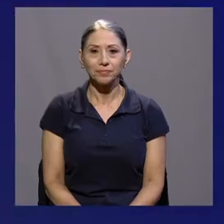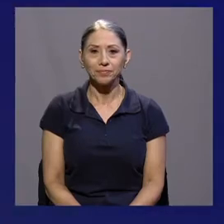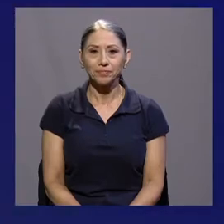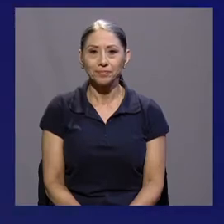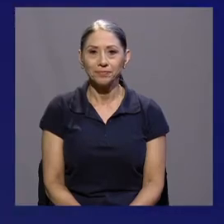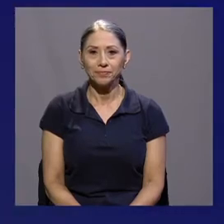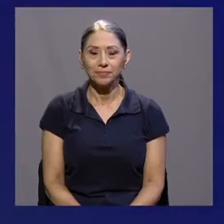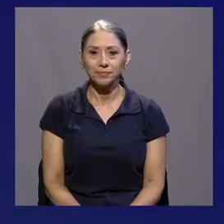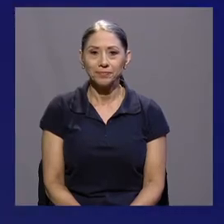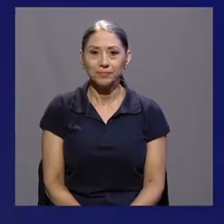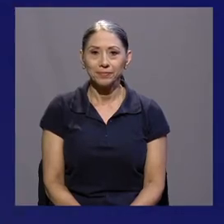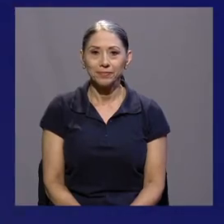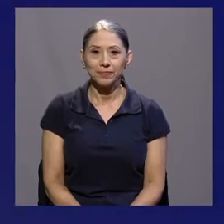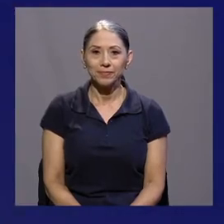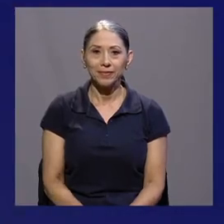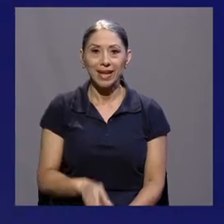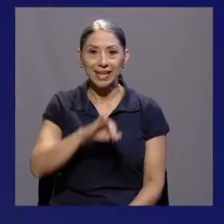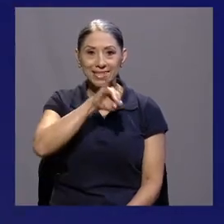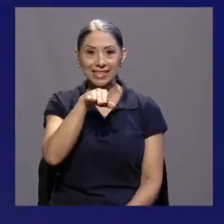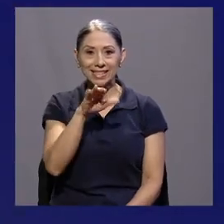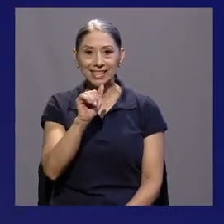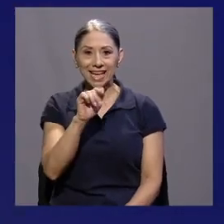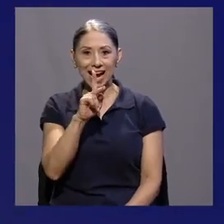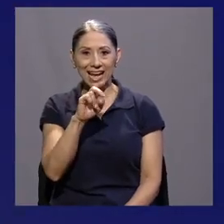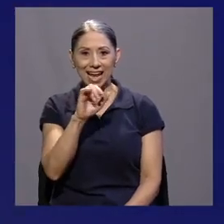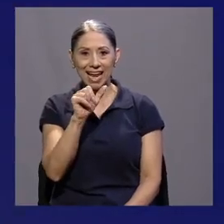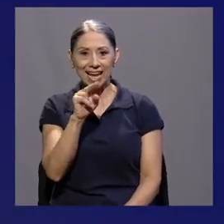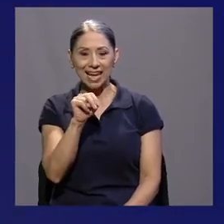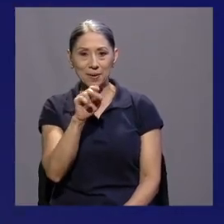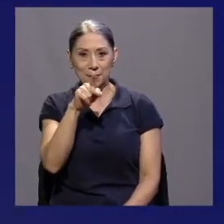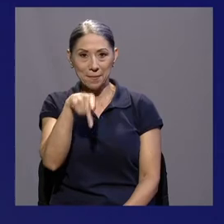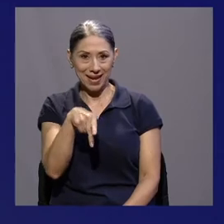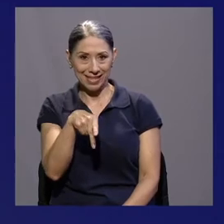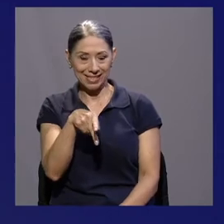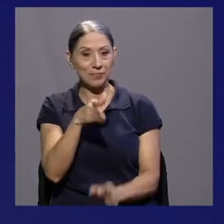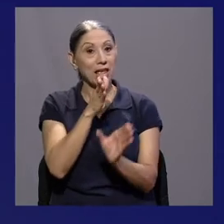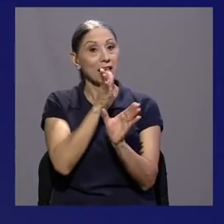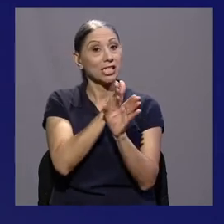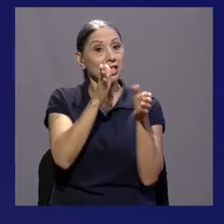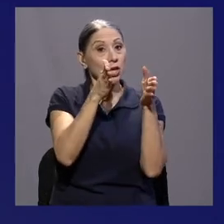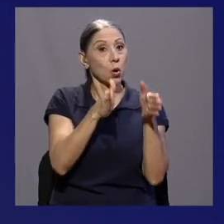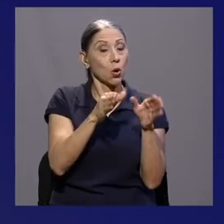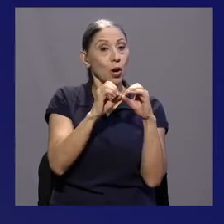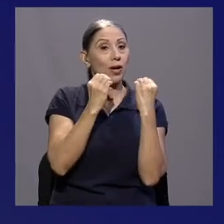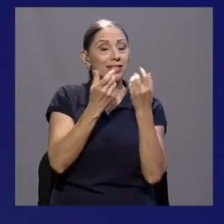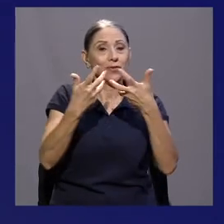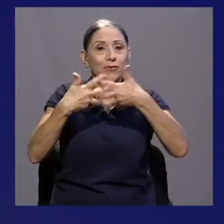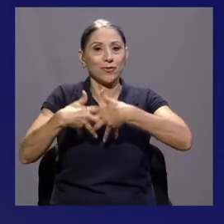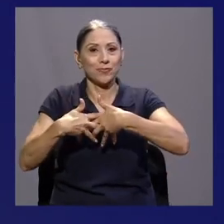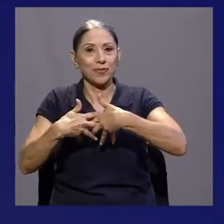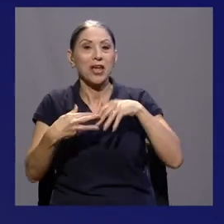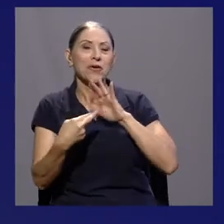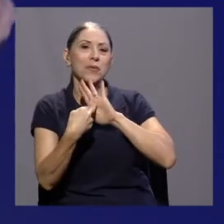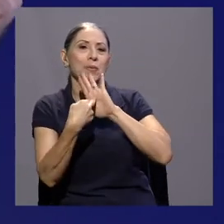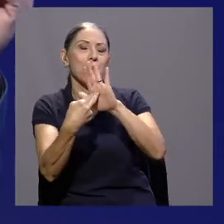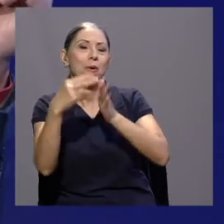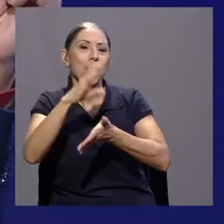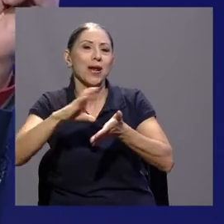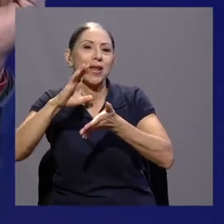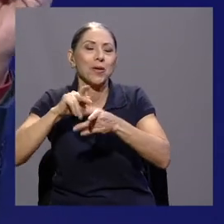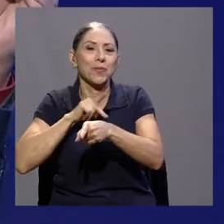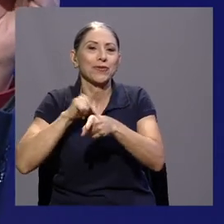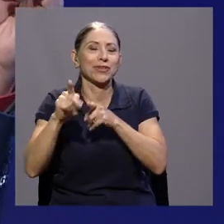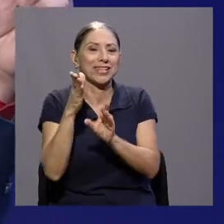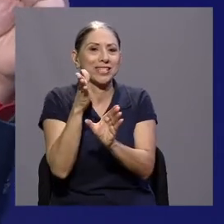Jacqueline Pérez, psicóloga organizacional e industrial y vocera del Colegio de Profesionales en Psicología, nos acompaña